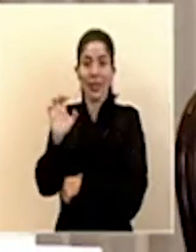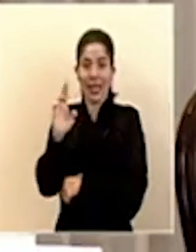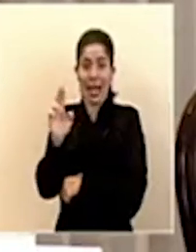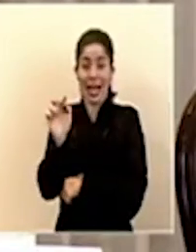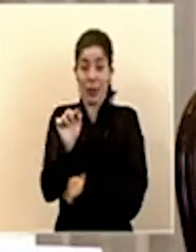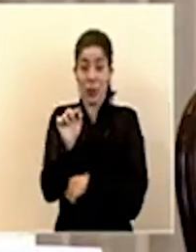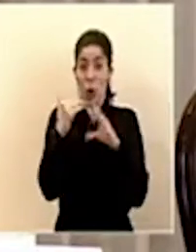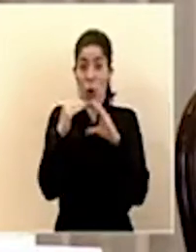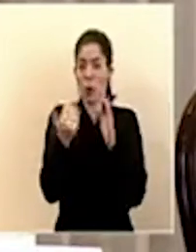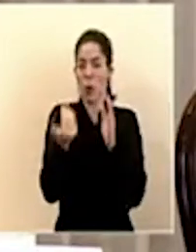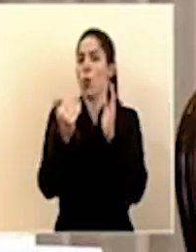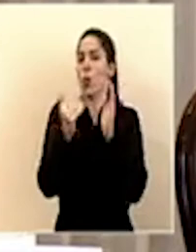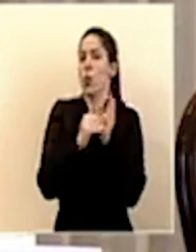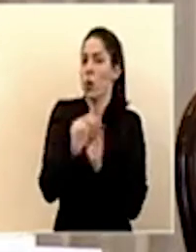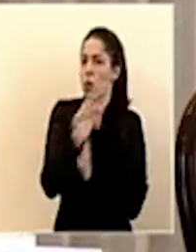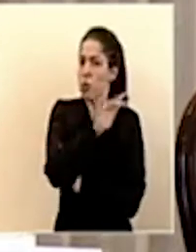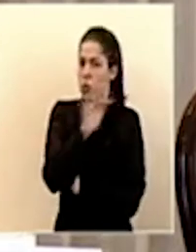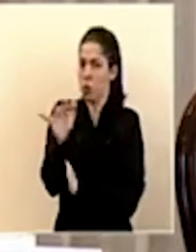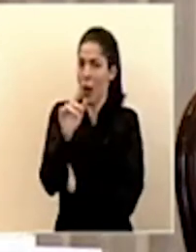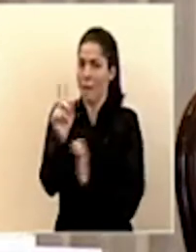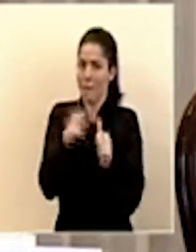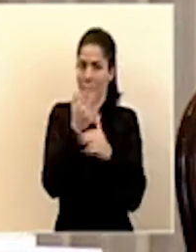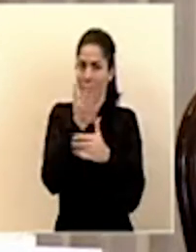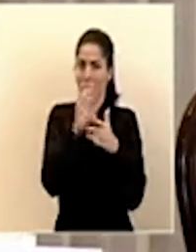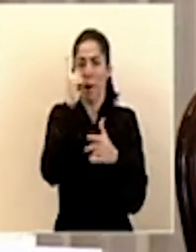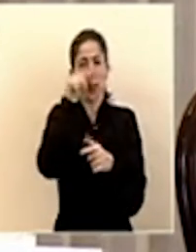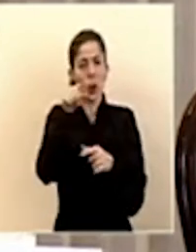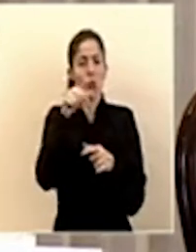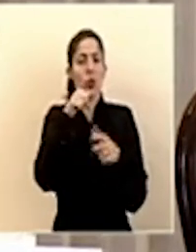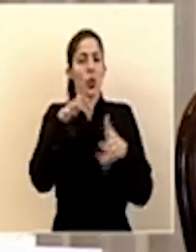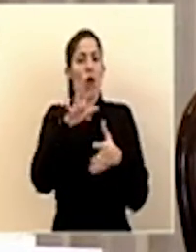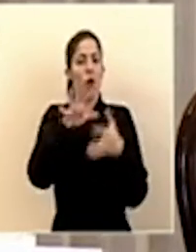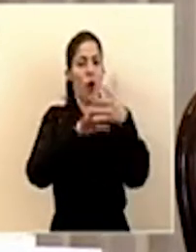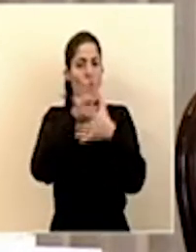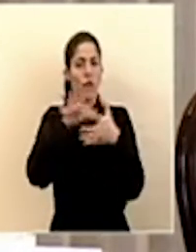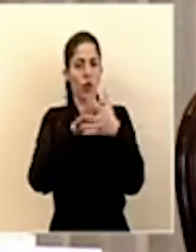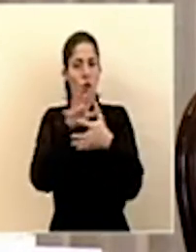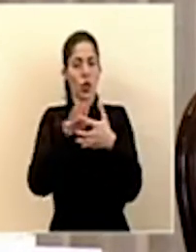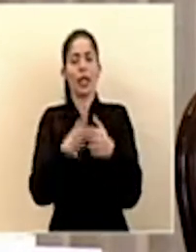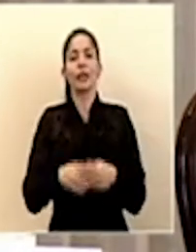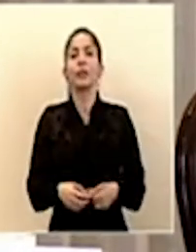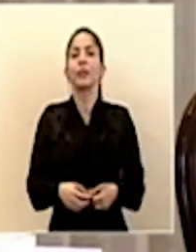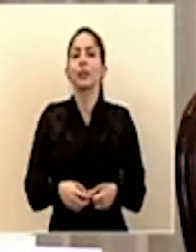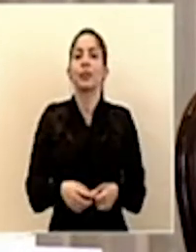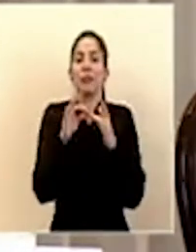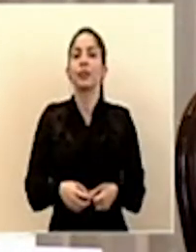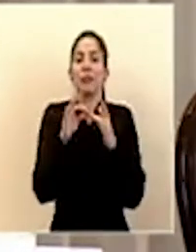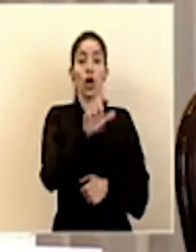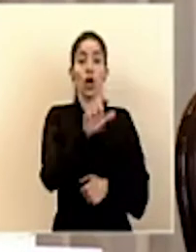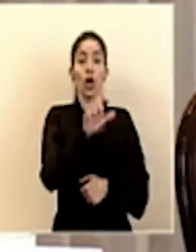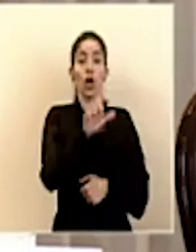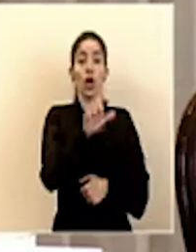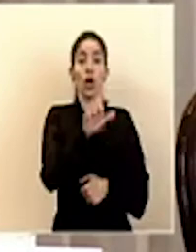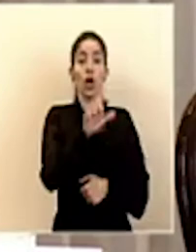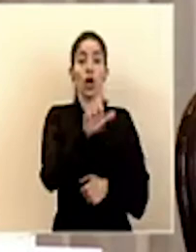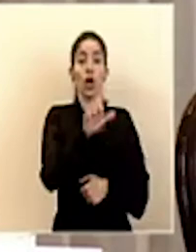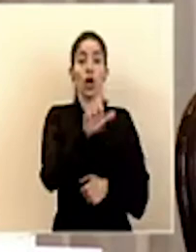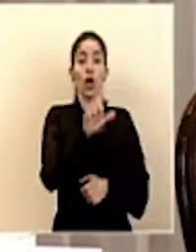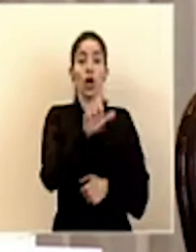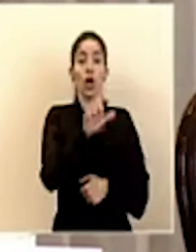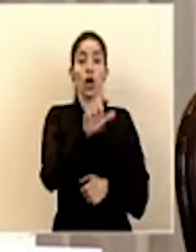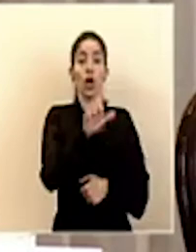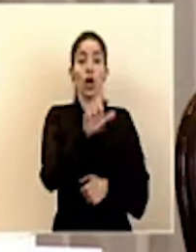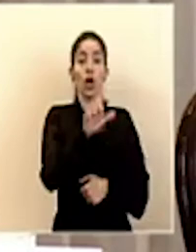voy a deletrear la primera parte porque se puede confundir un poco sobre todo una parte de COVID-19 es